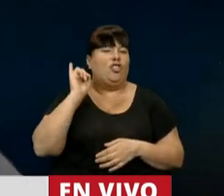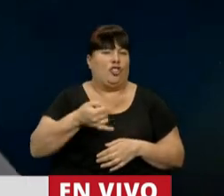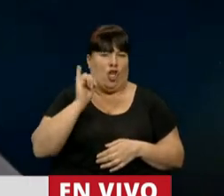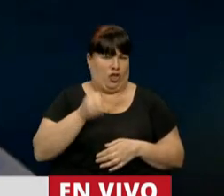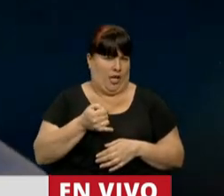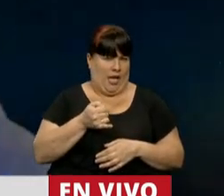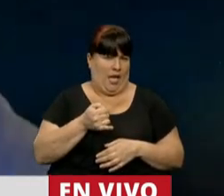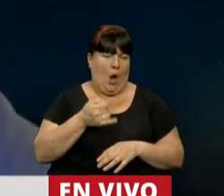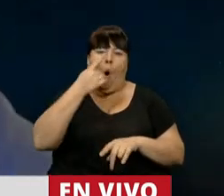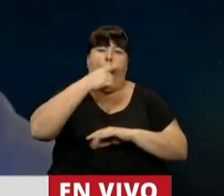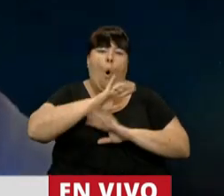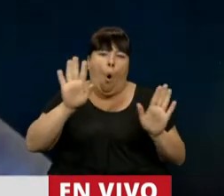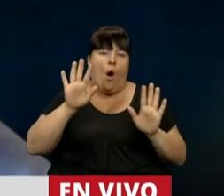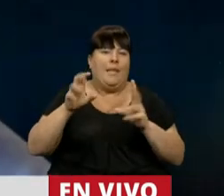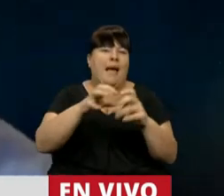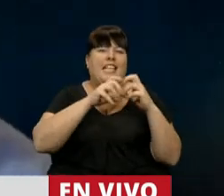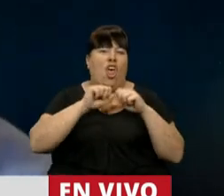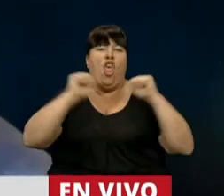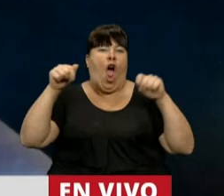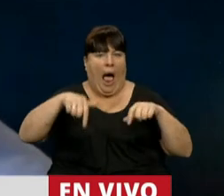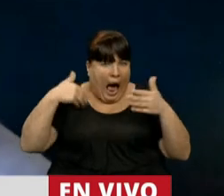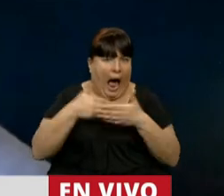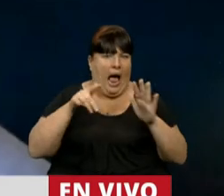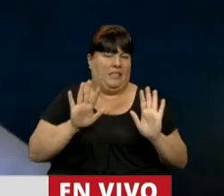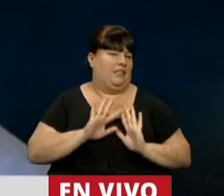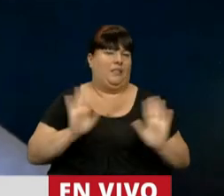la última vez que sancionemos de esta manera.